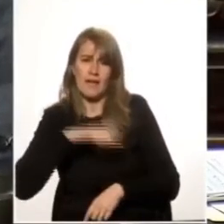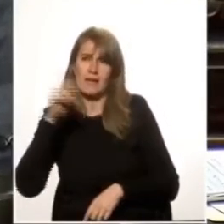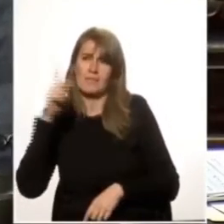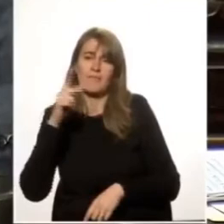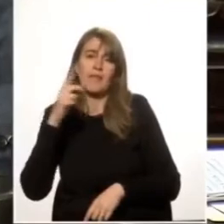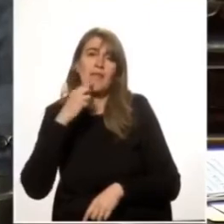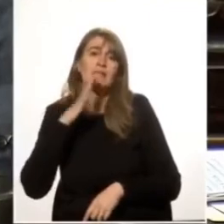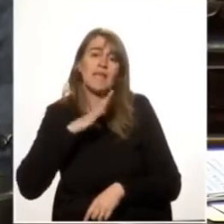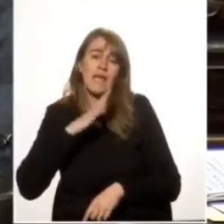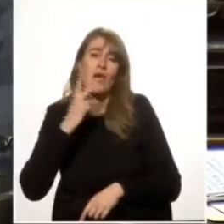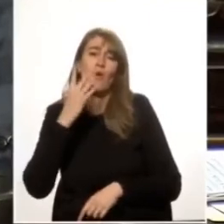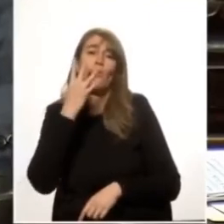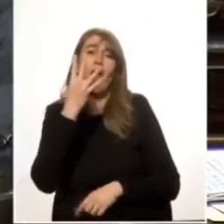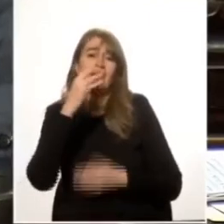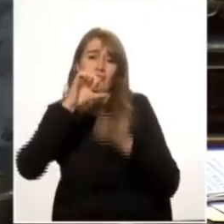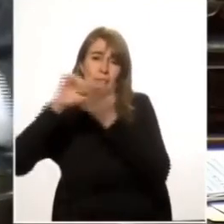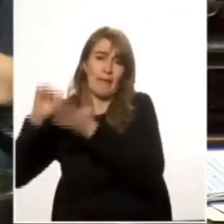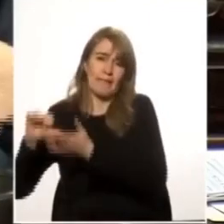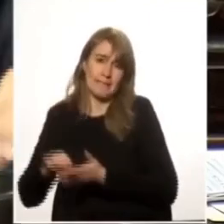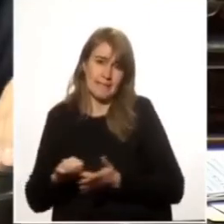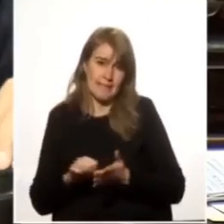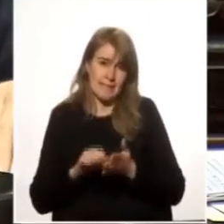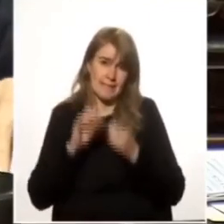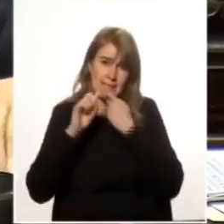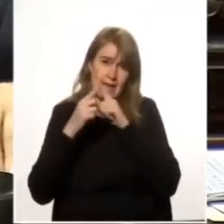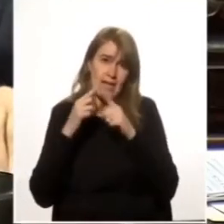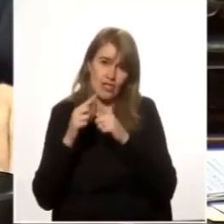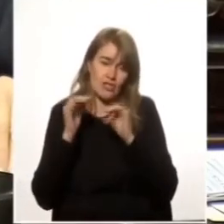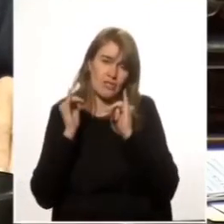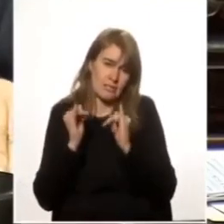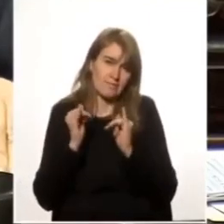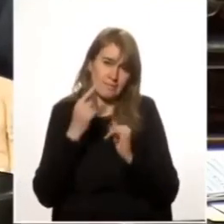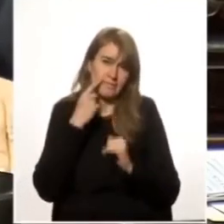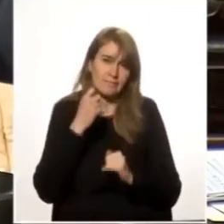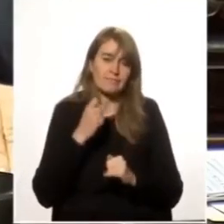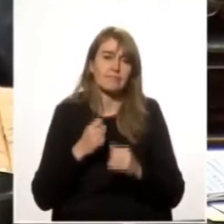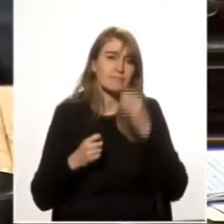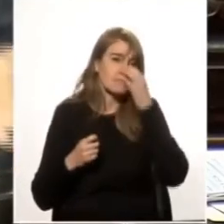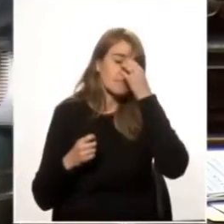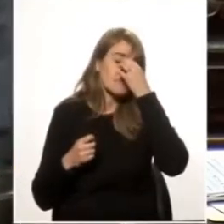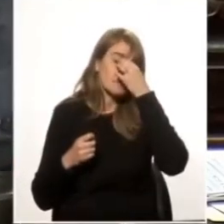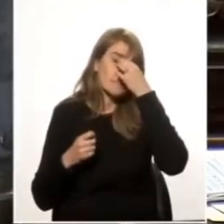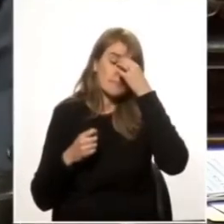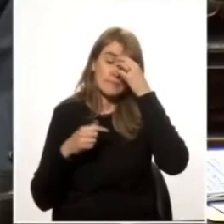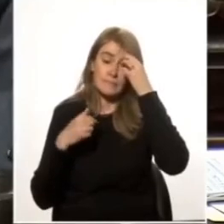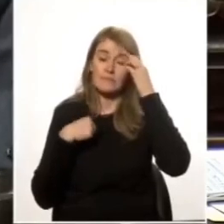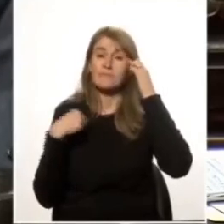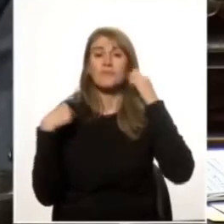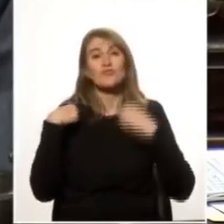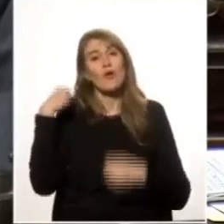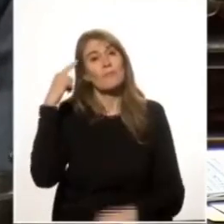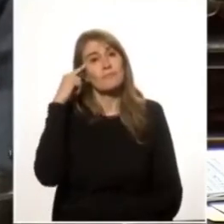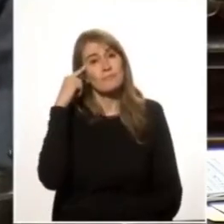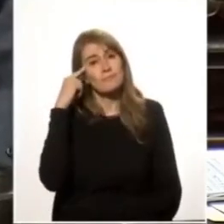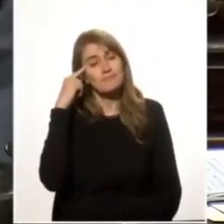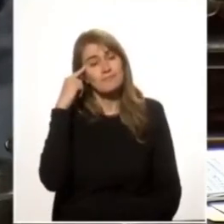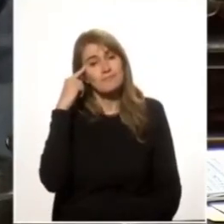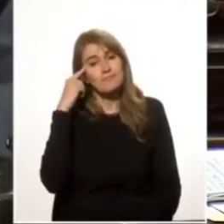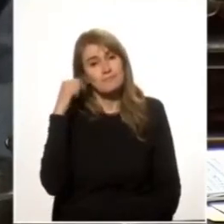cuatro países y eso se deja intacto entonces a mí me parece señor presidente